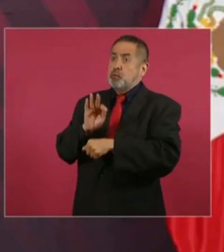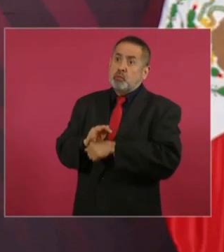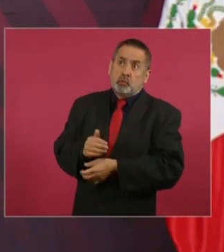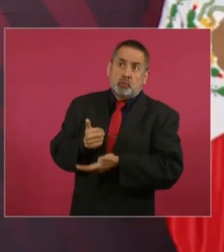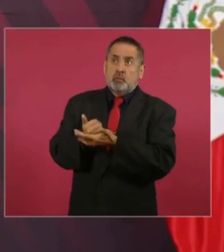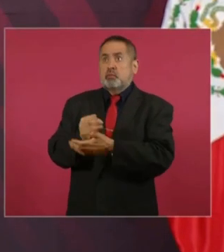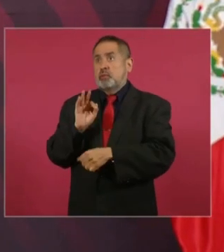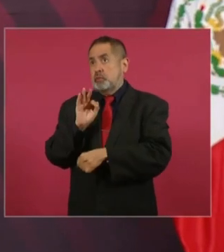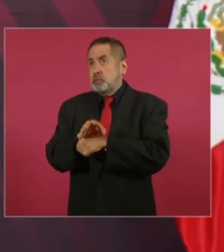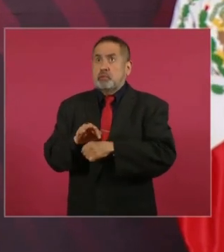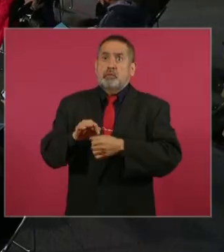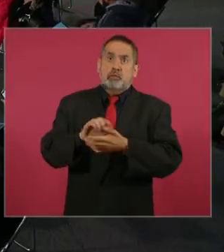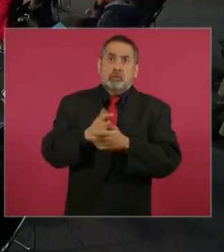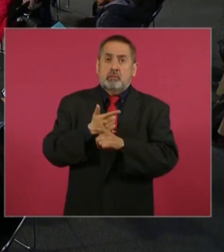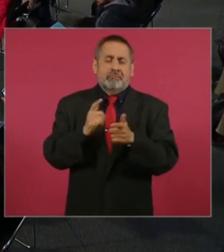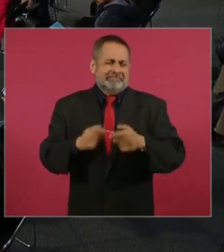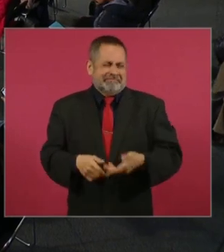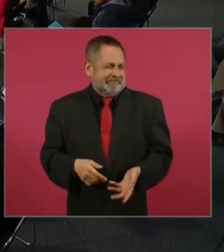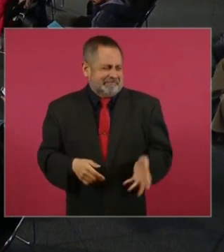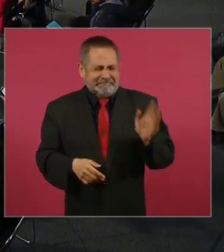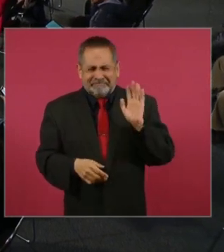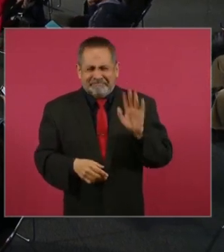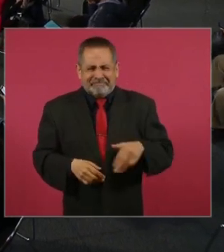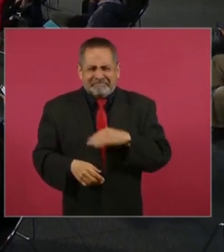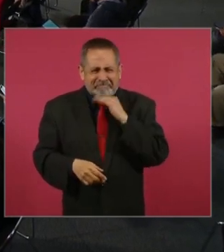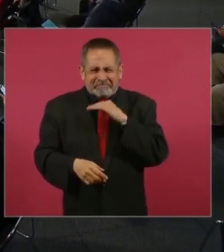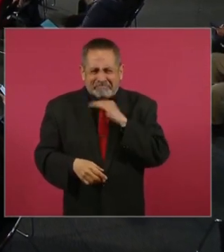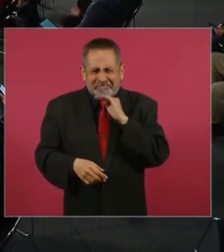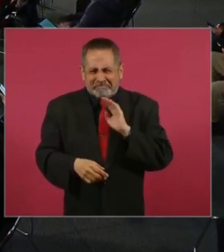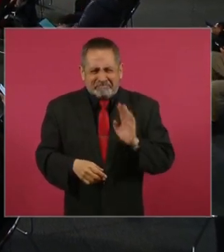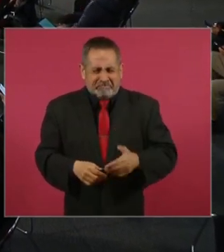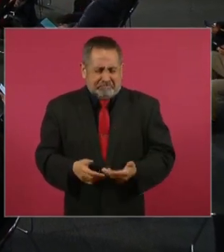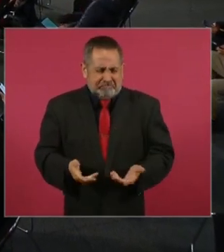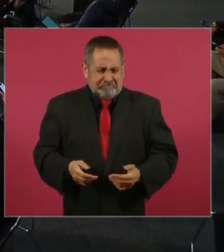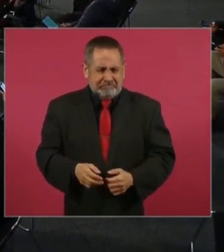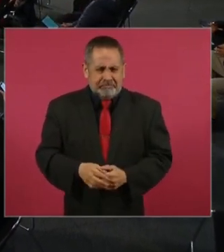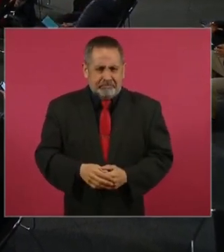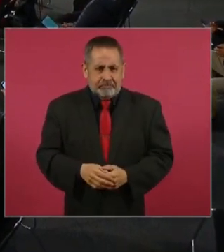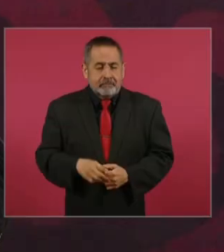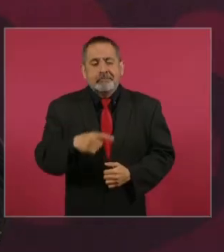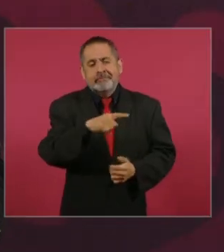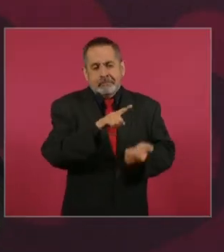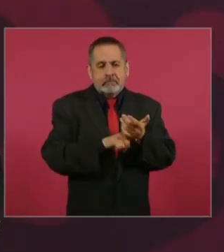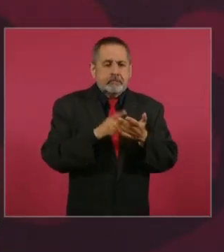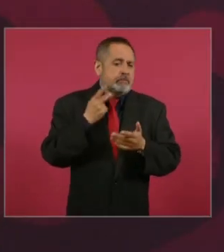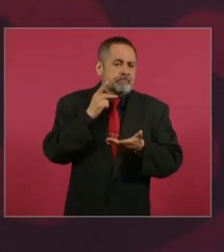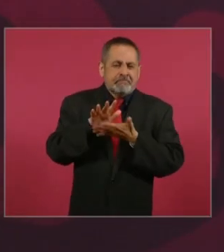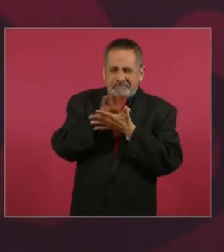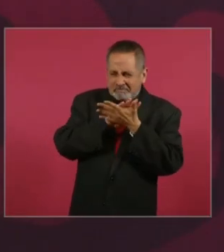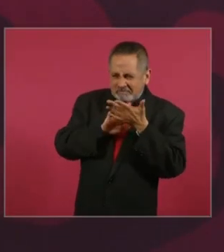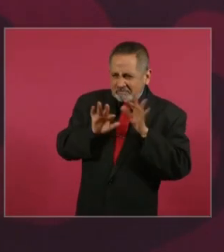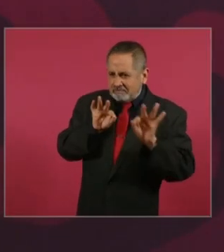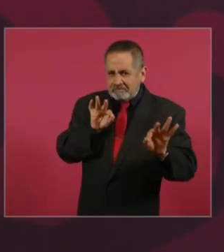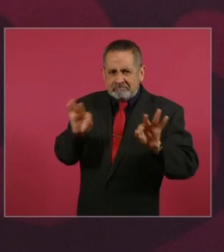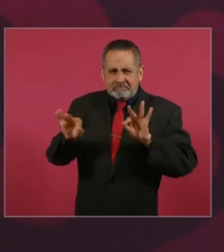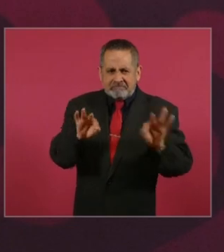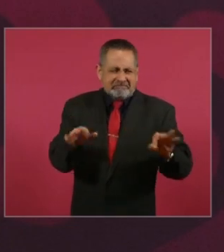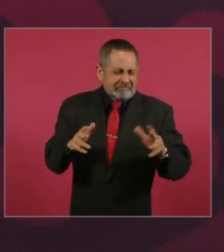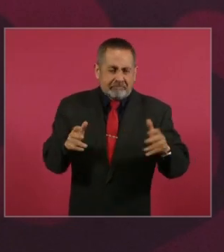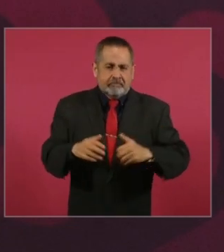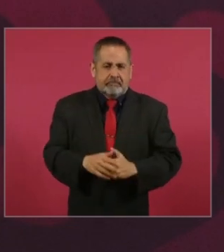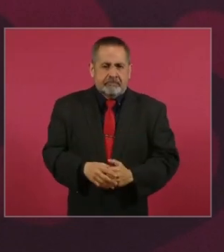¿Pero que Dios es lo que arma? Sí, y se politizó. ¿A qué arma? No,